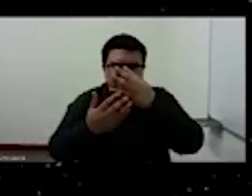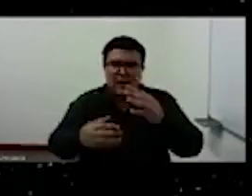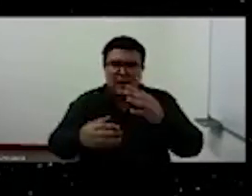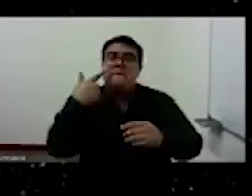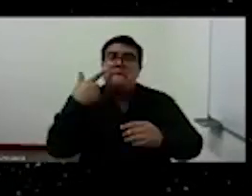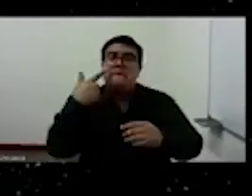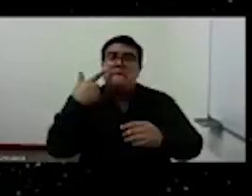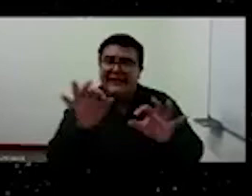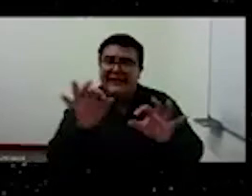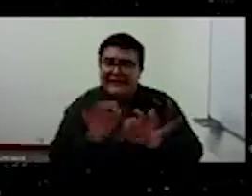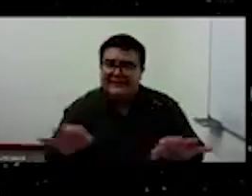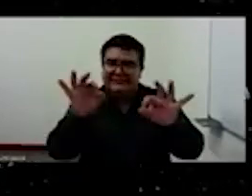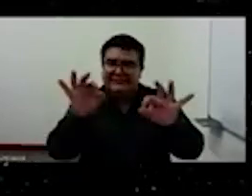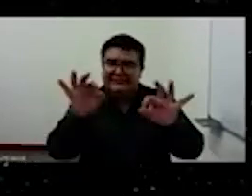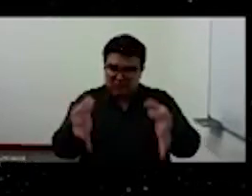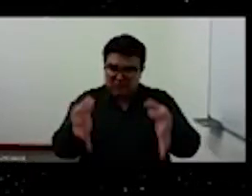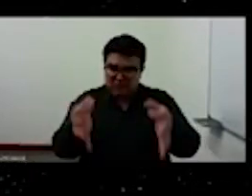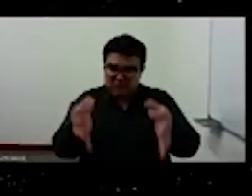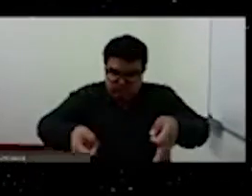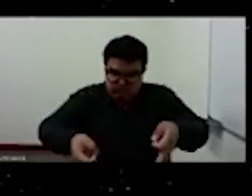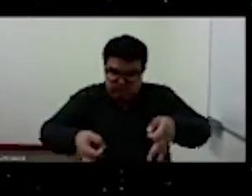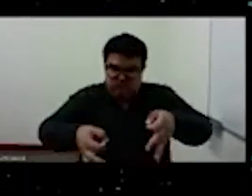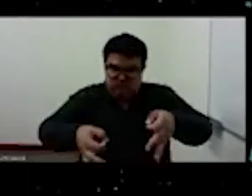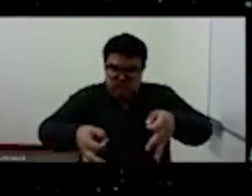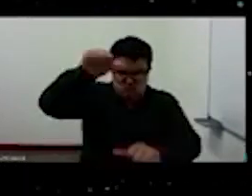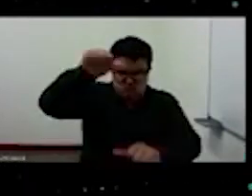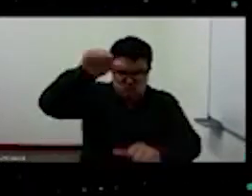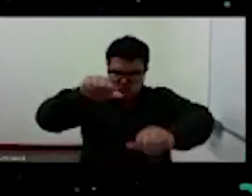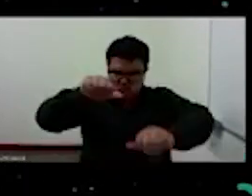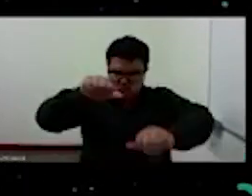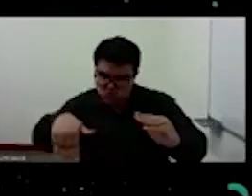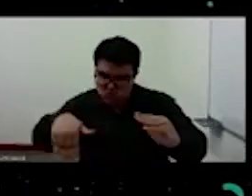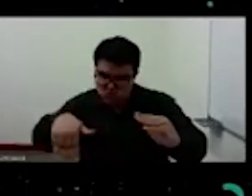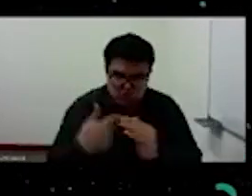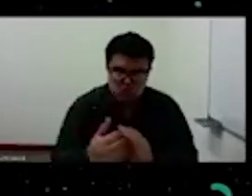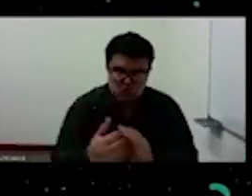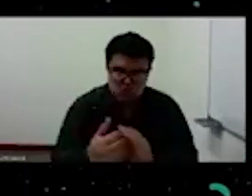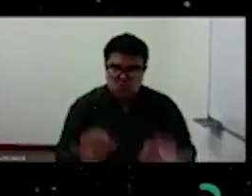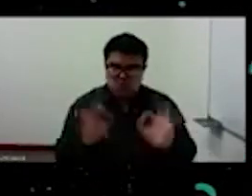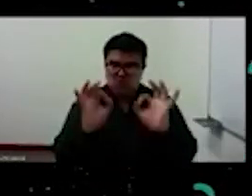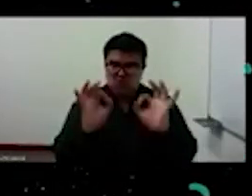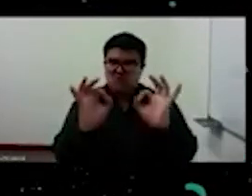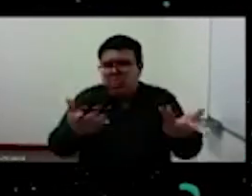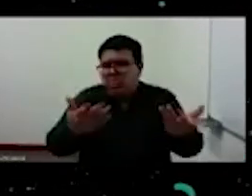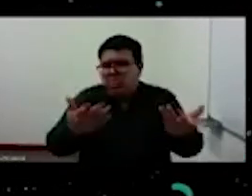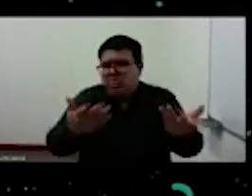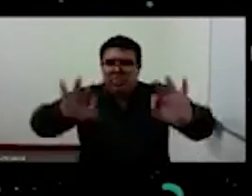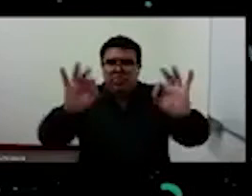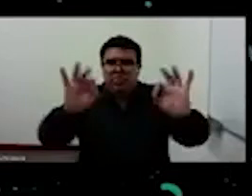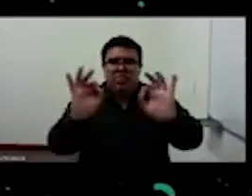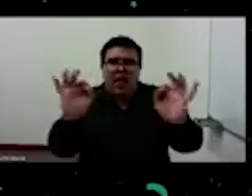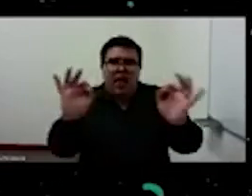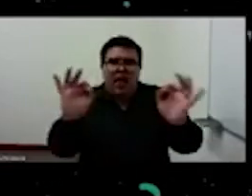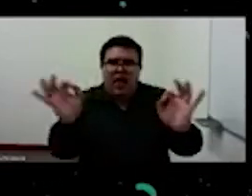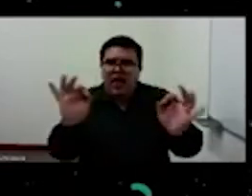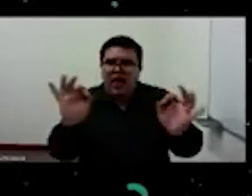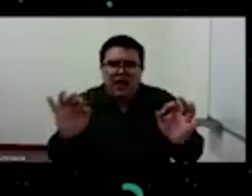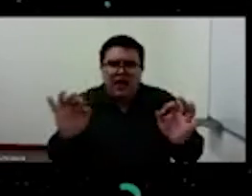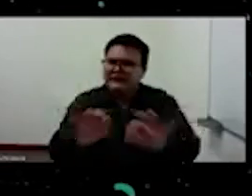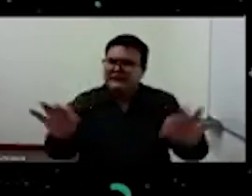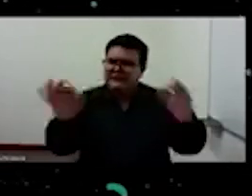absoluta, medida en un sentido muy amplio, no hay un valor